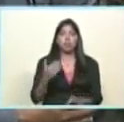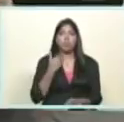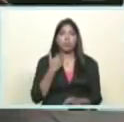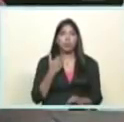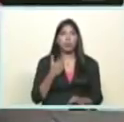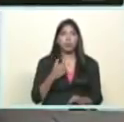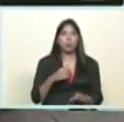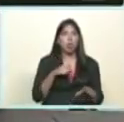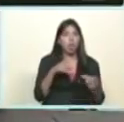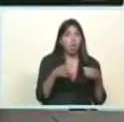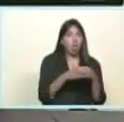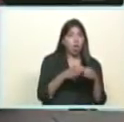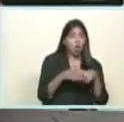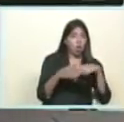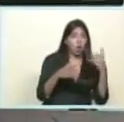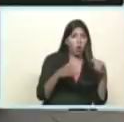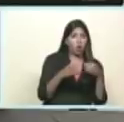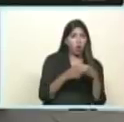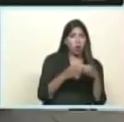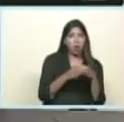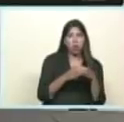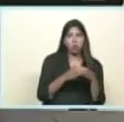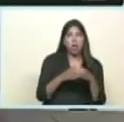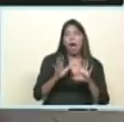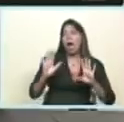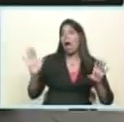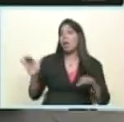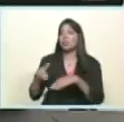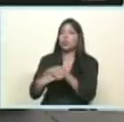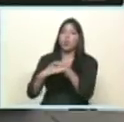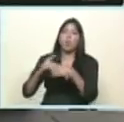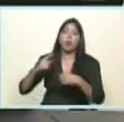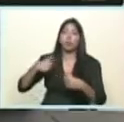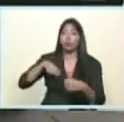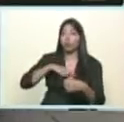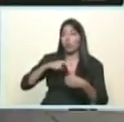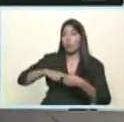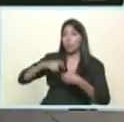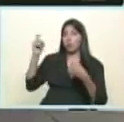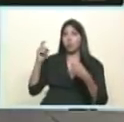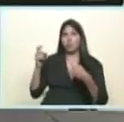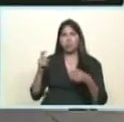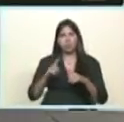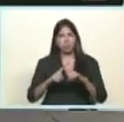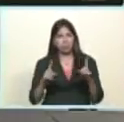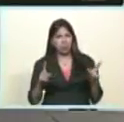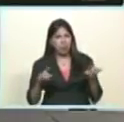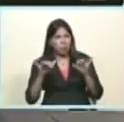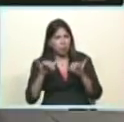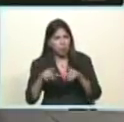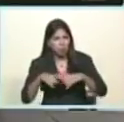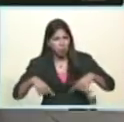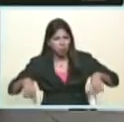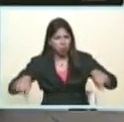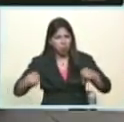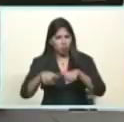porque no hay garantía en este juego de béisbol nos vamos ah pero tú estás jugando en el mismo campo